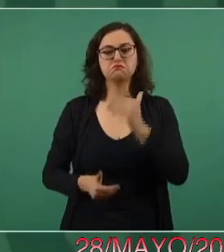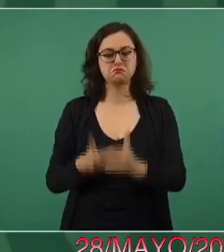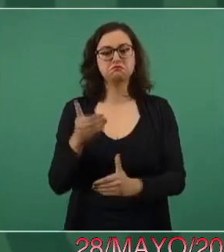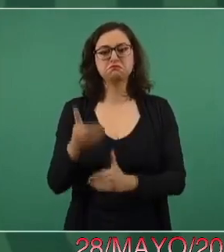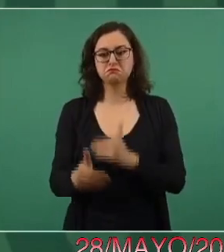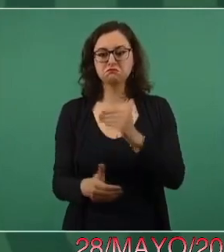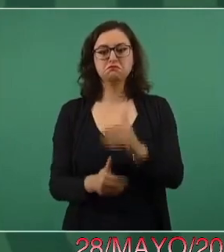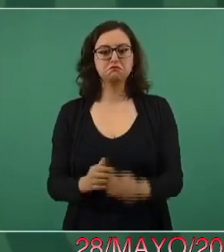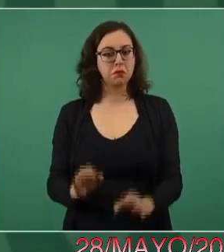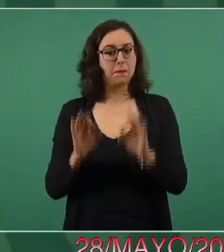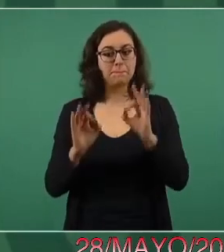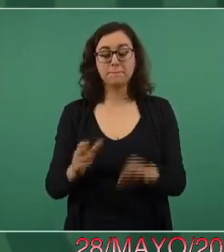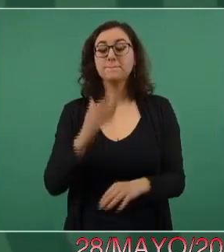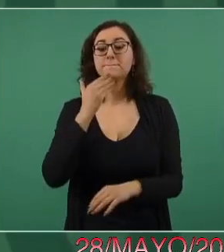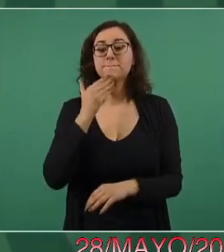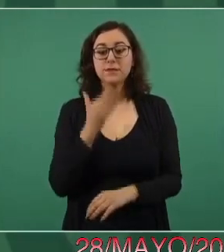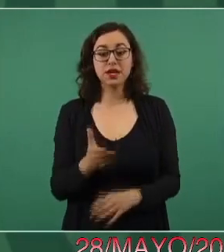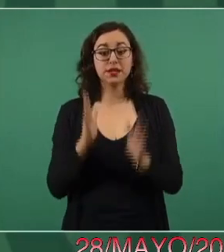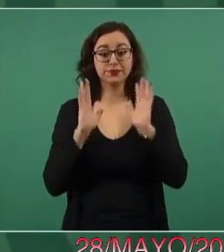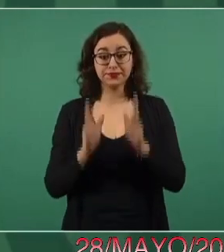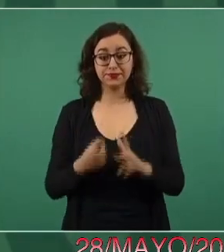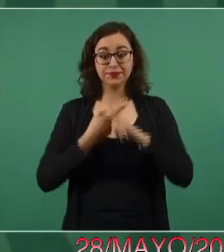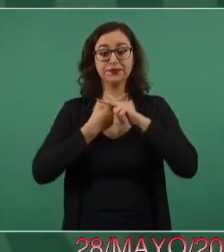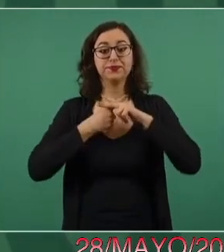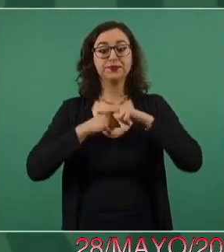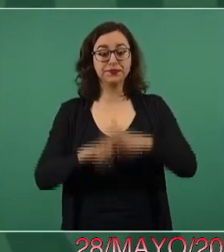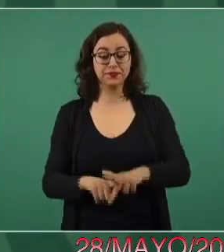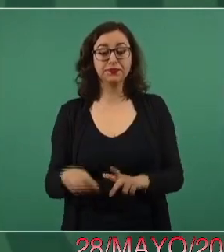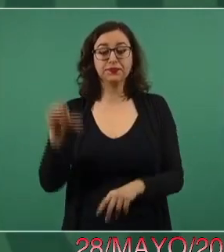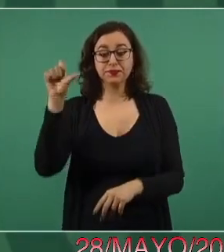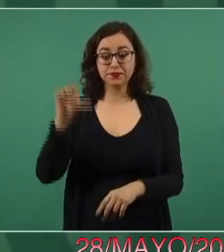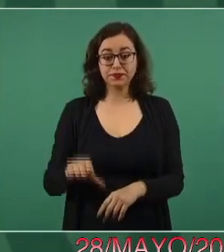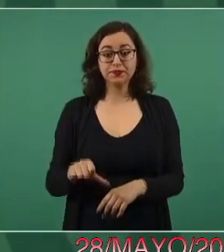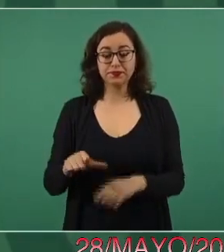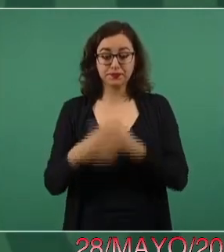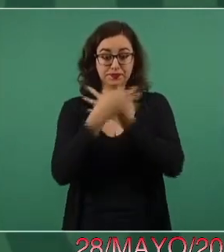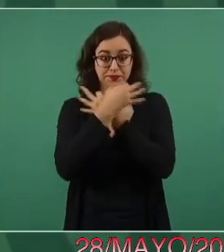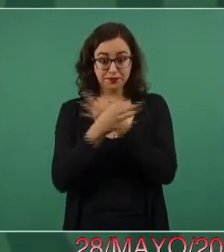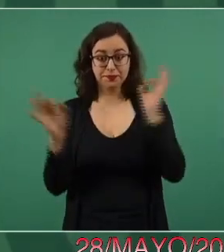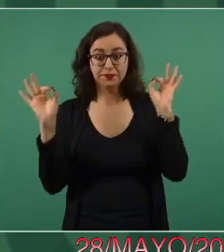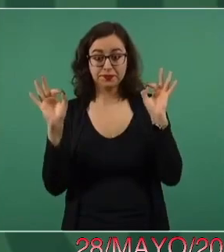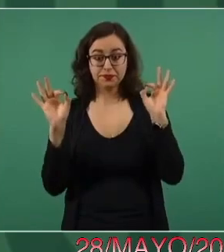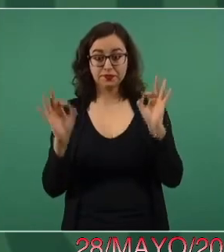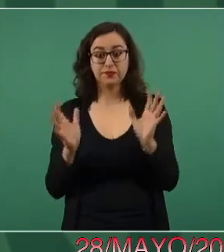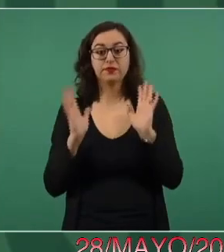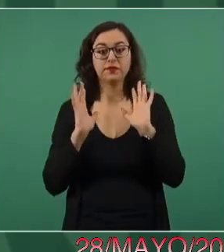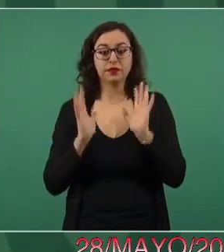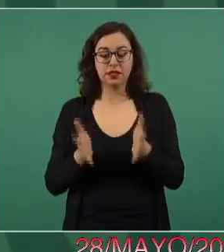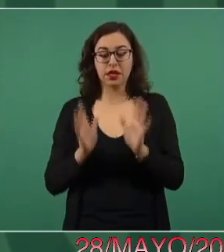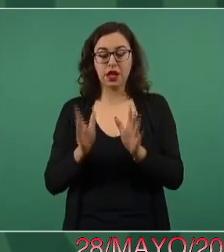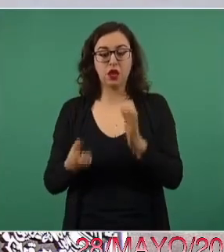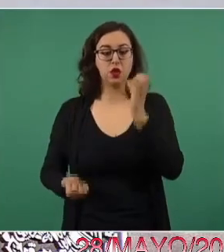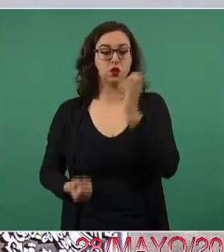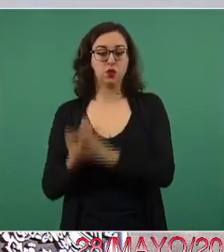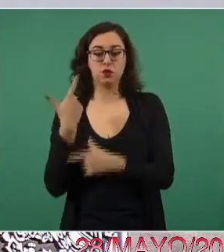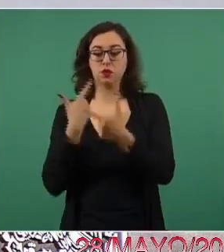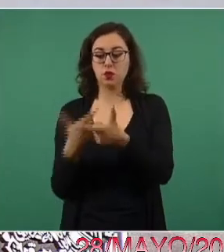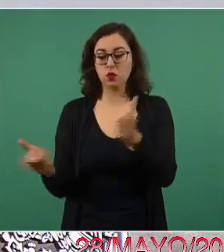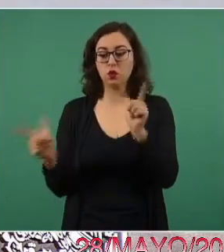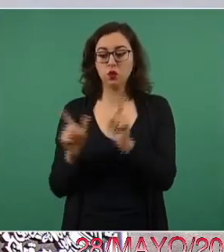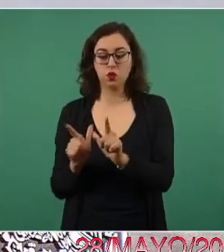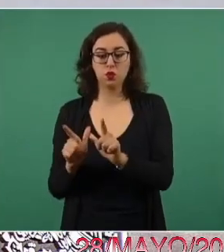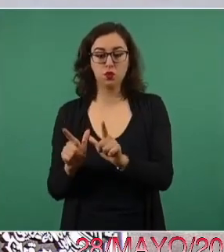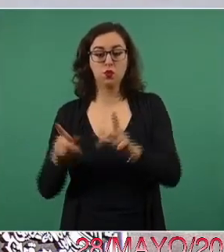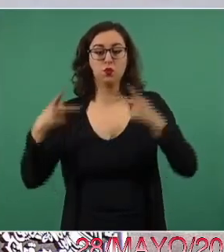iniciamos, se está anunciando el día de hoy, el que se van a vacunar a personas